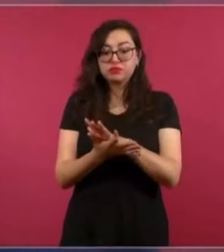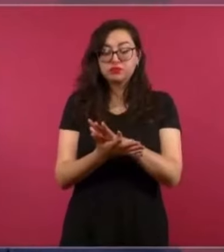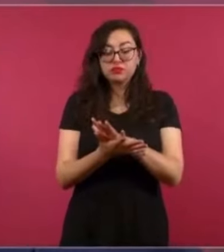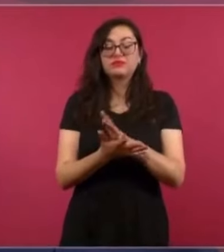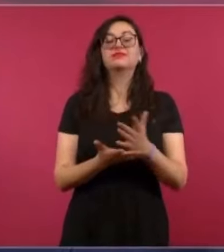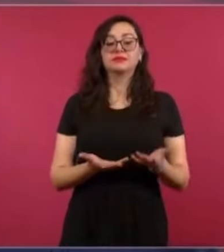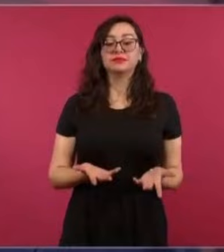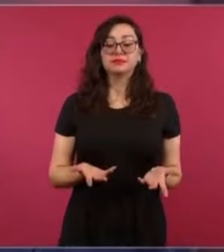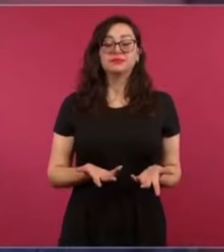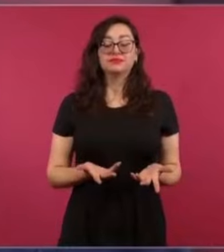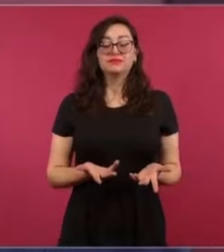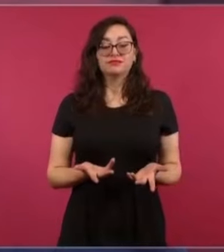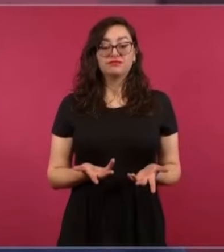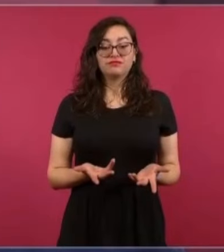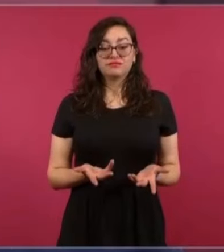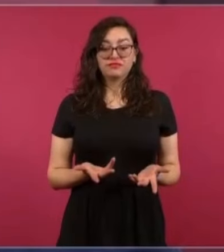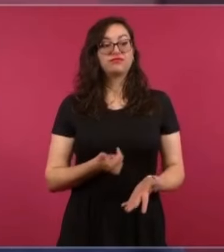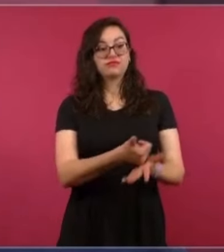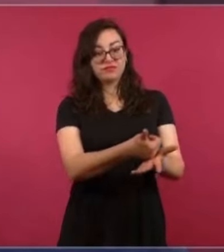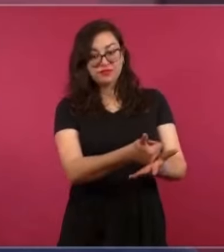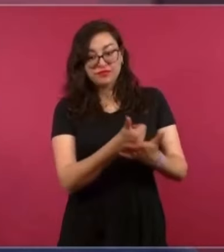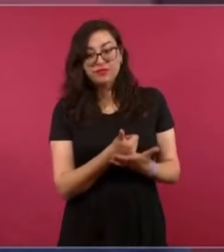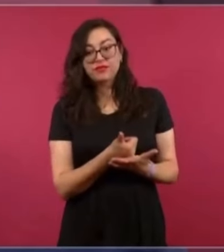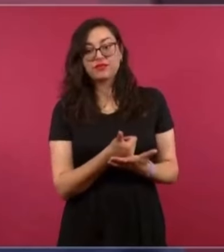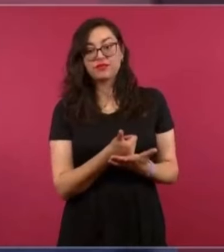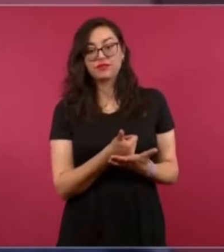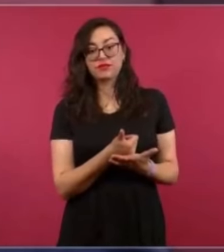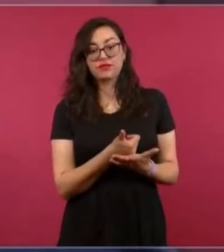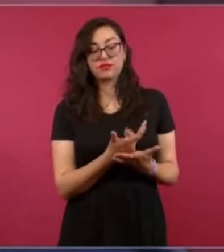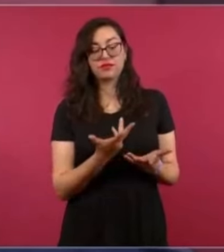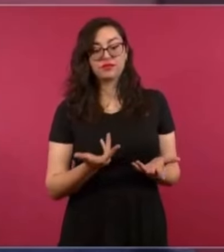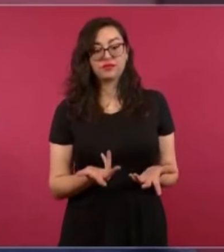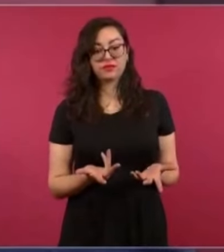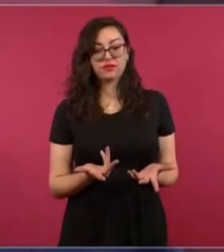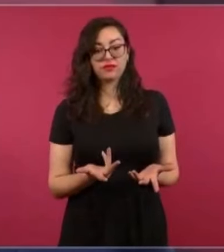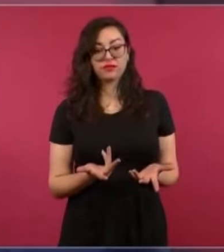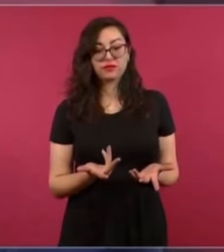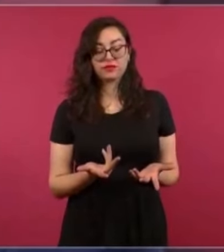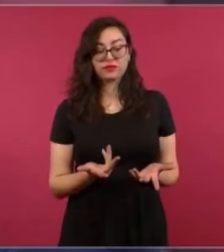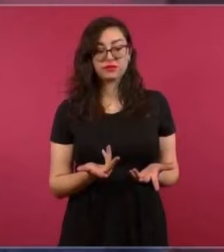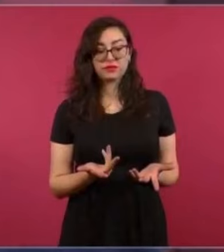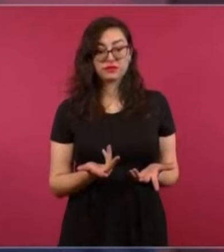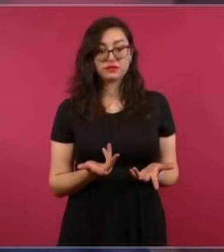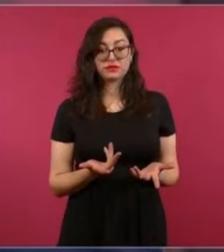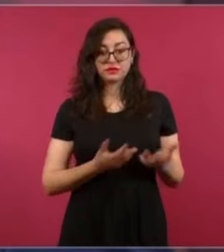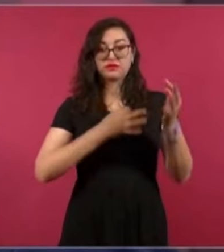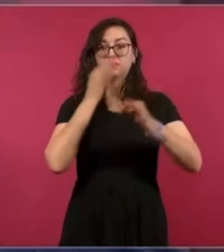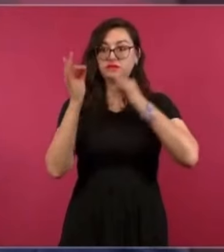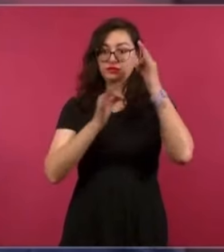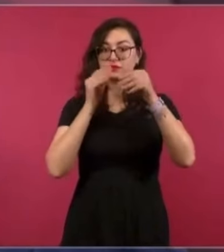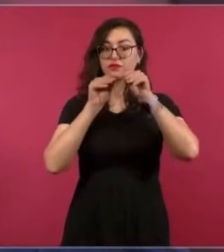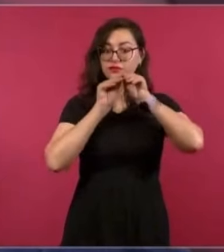Entonces, que ayuden, y aprovecho para que se difunda